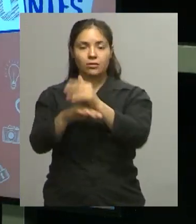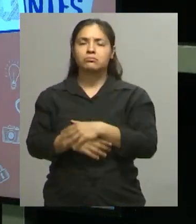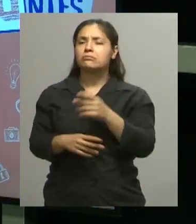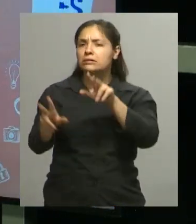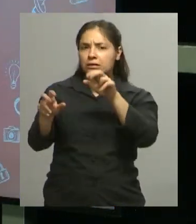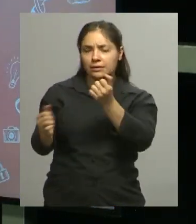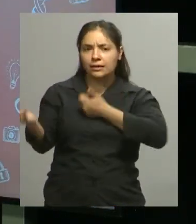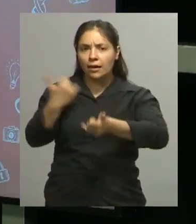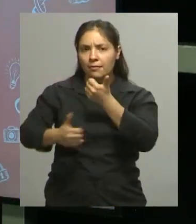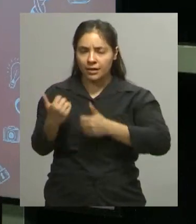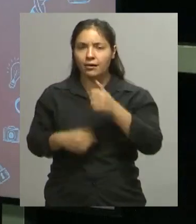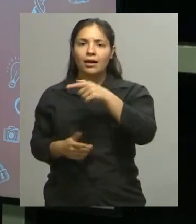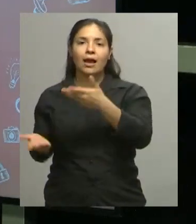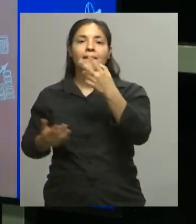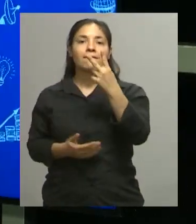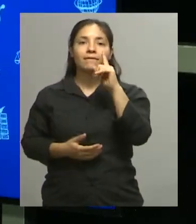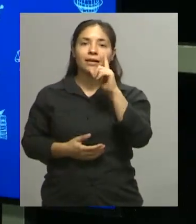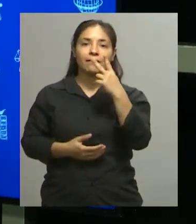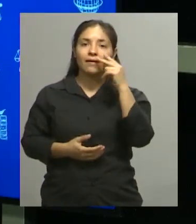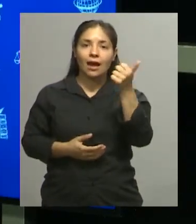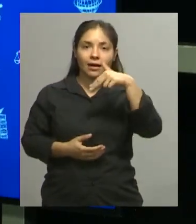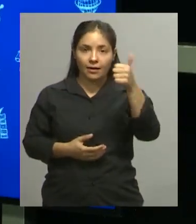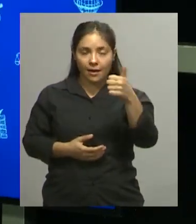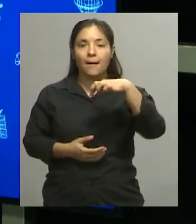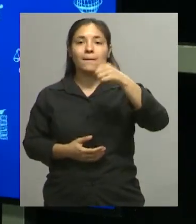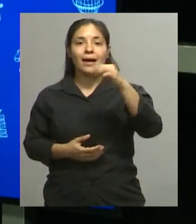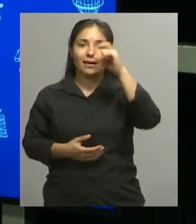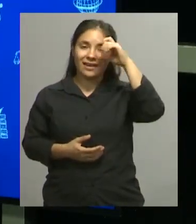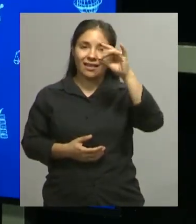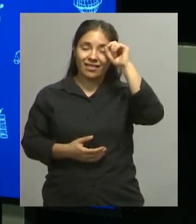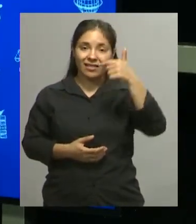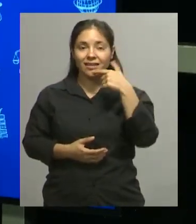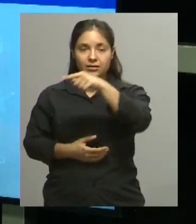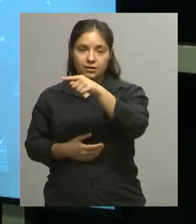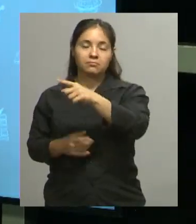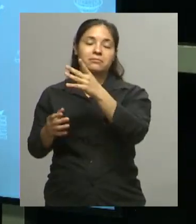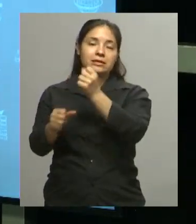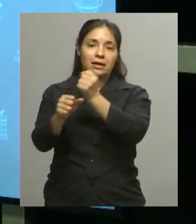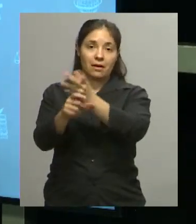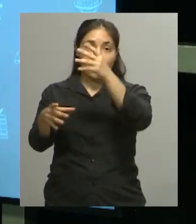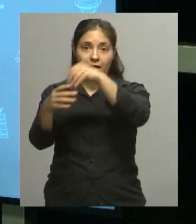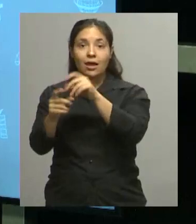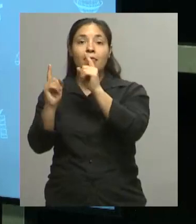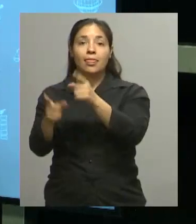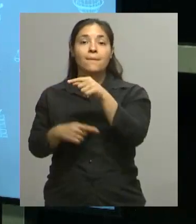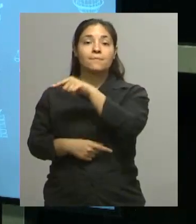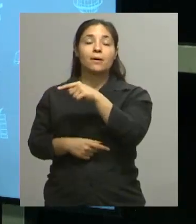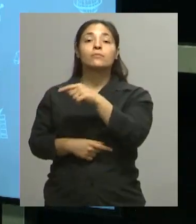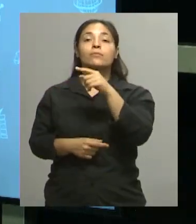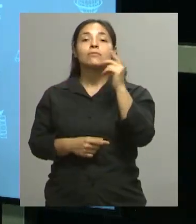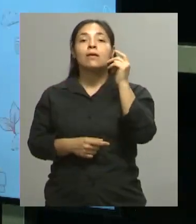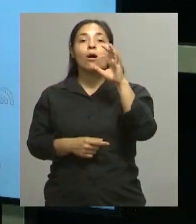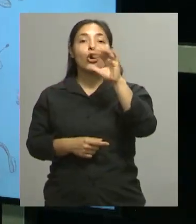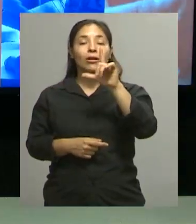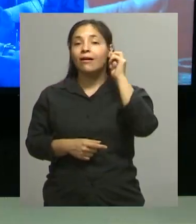aquí a Viviana Paredes que es la coordinadora del programa y tenemos a Olga Serpa que es integrante del Club Nueva Esperanza las vamos a